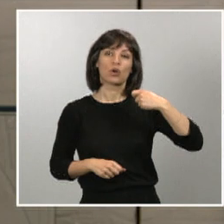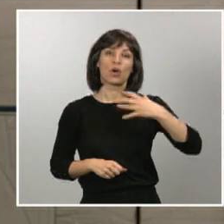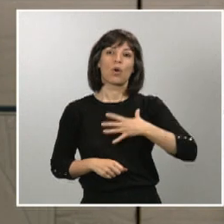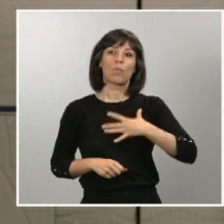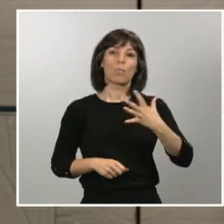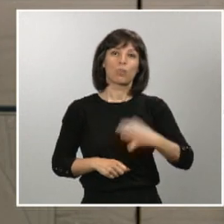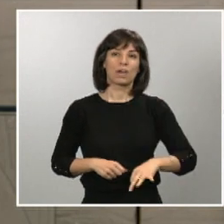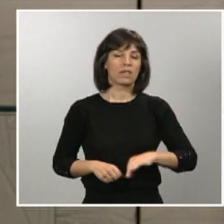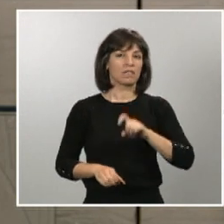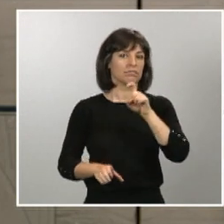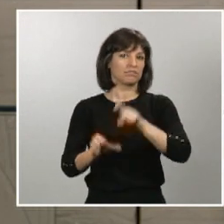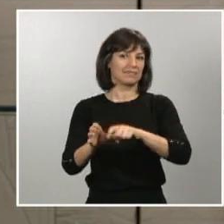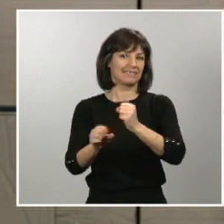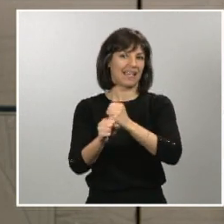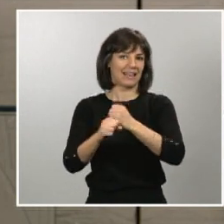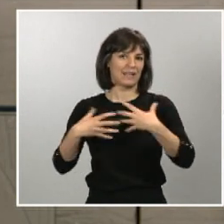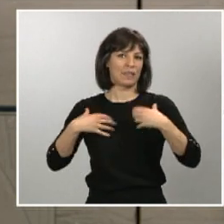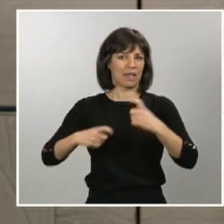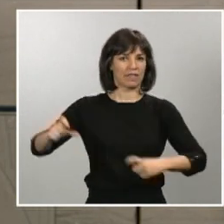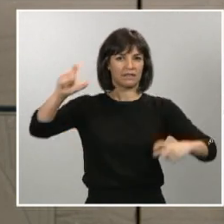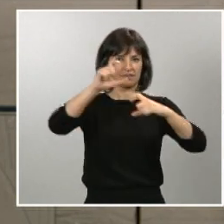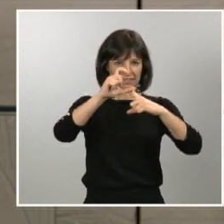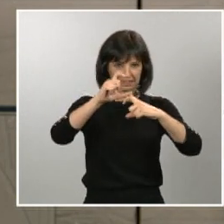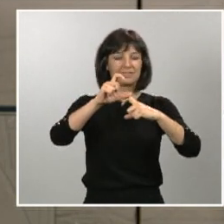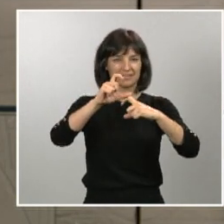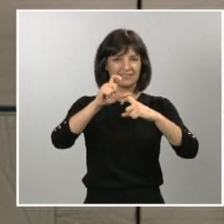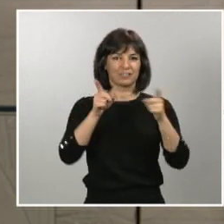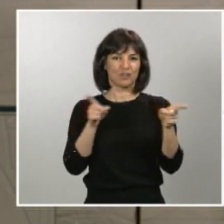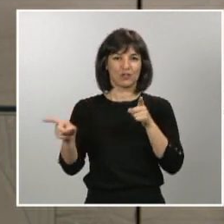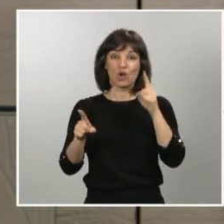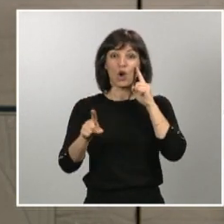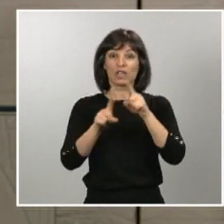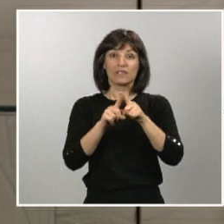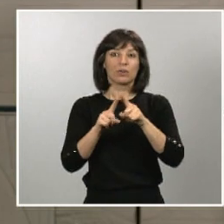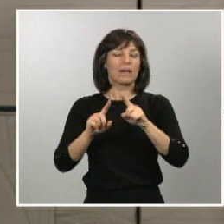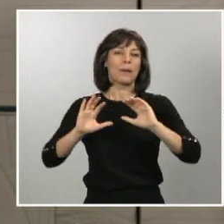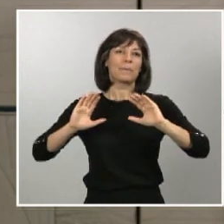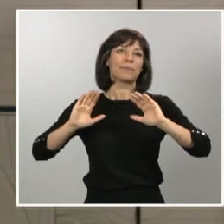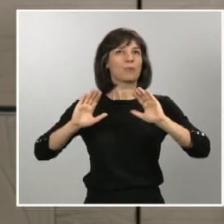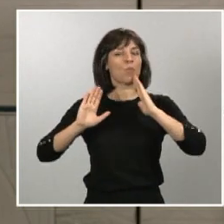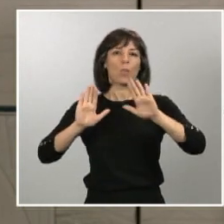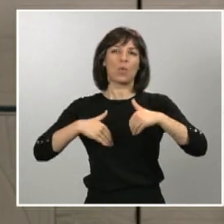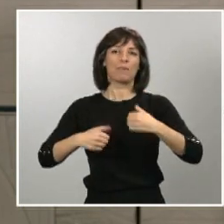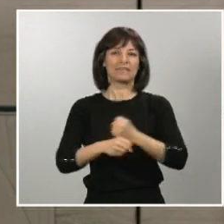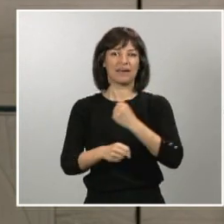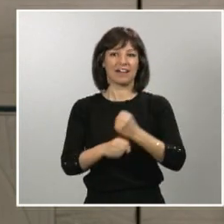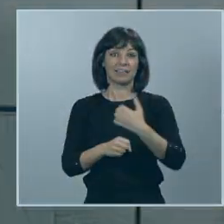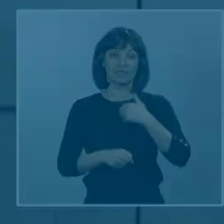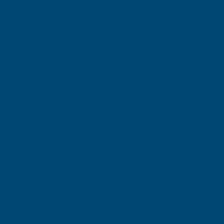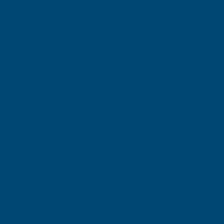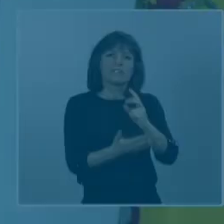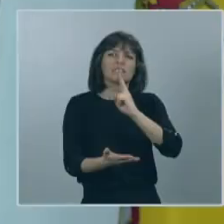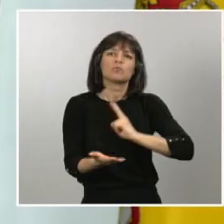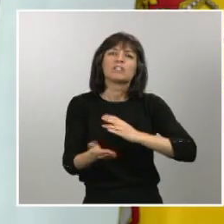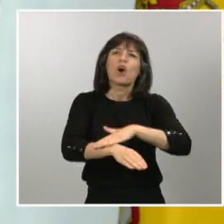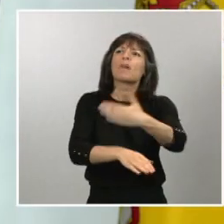sanitarios para que se puedan reincorporar al servicio activo, por decirlo así, todas aquellas personas que así lo quieran